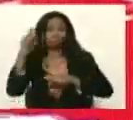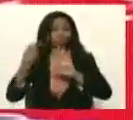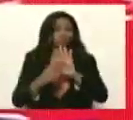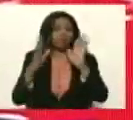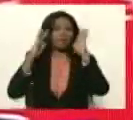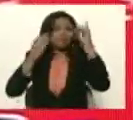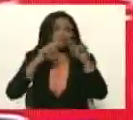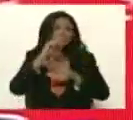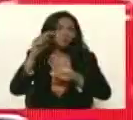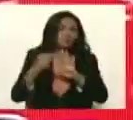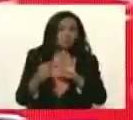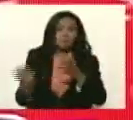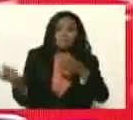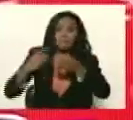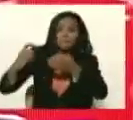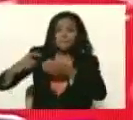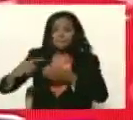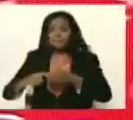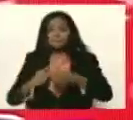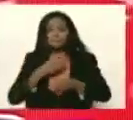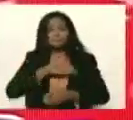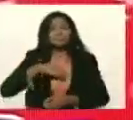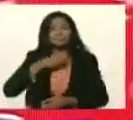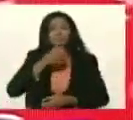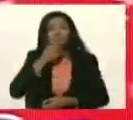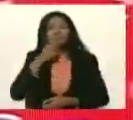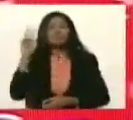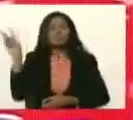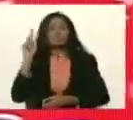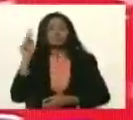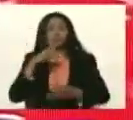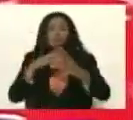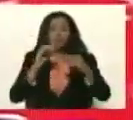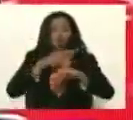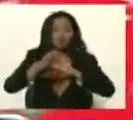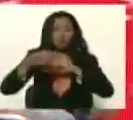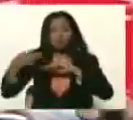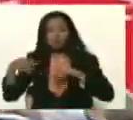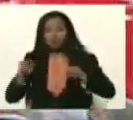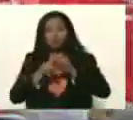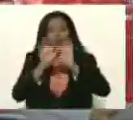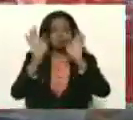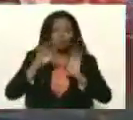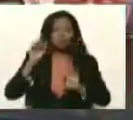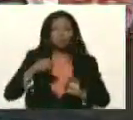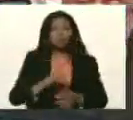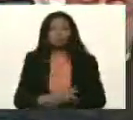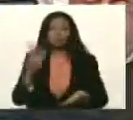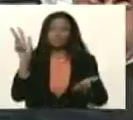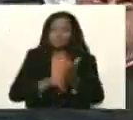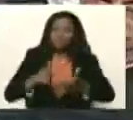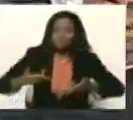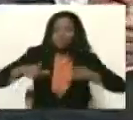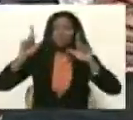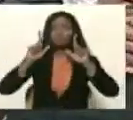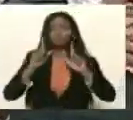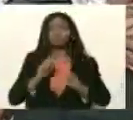atendido y se suma además la misión Venezuela Bella para todos los municipios del país ¡Cúmplase!